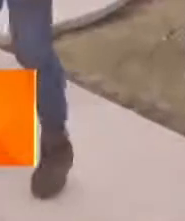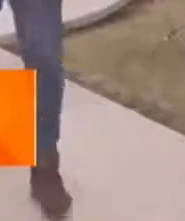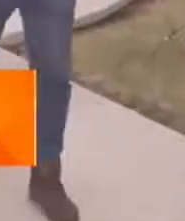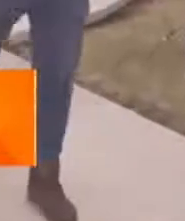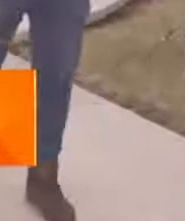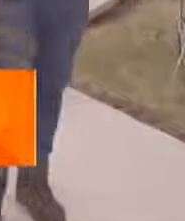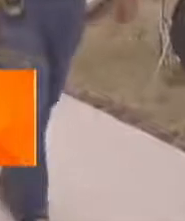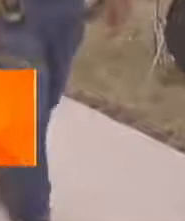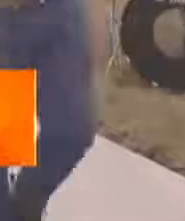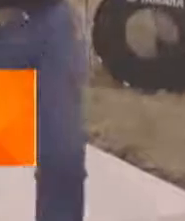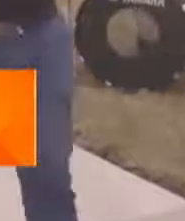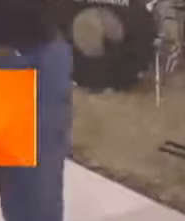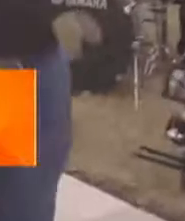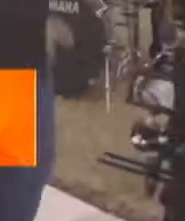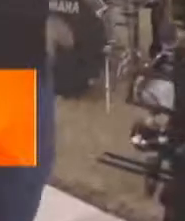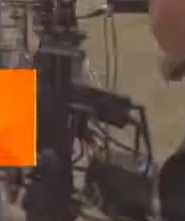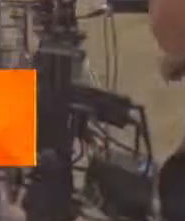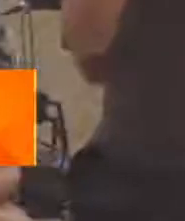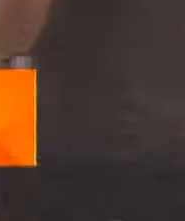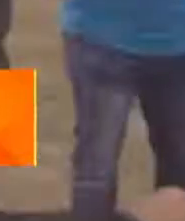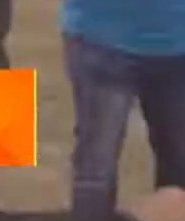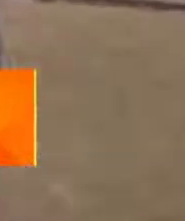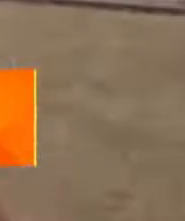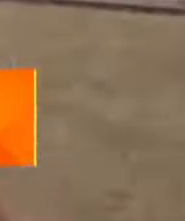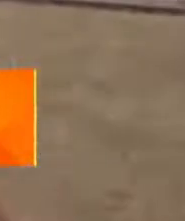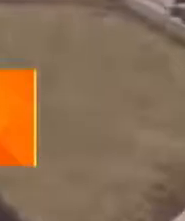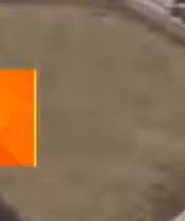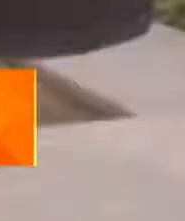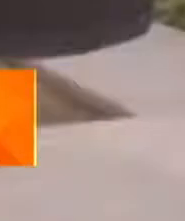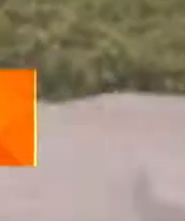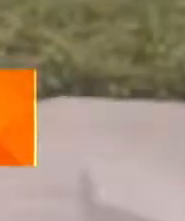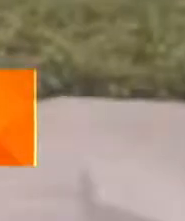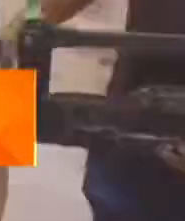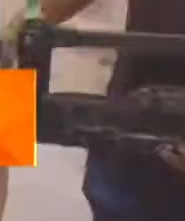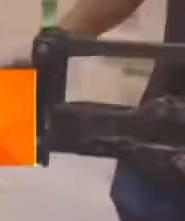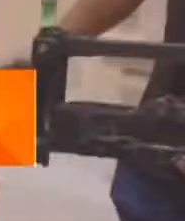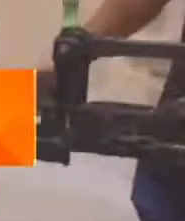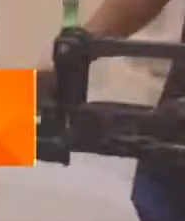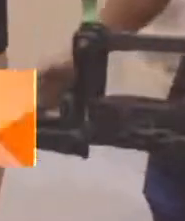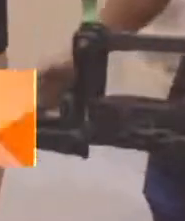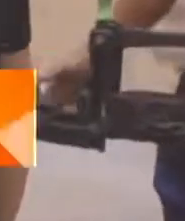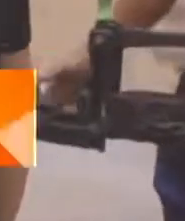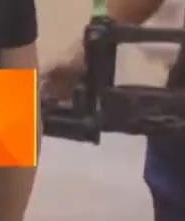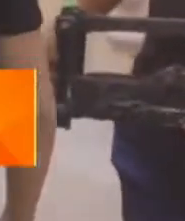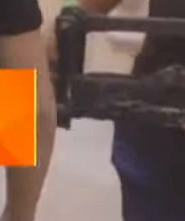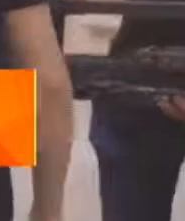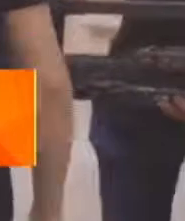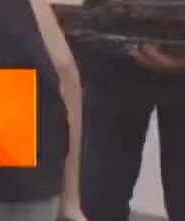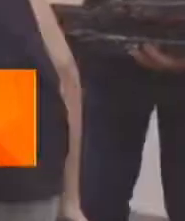están listos están listos ¡Bien! ¡Para! Ahí está perfecto